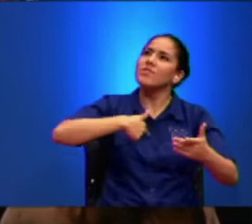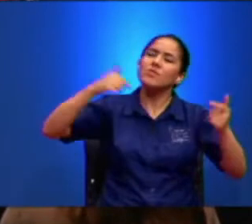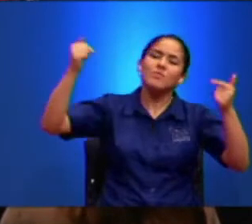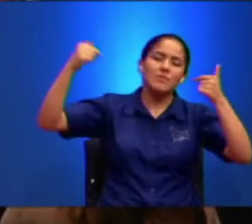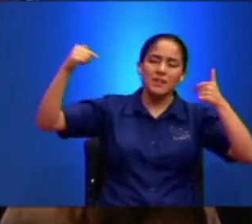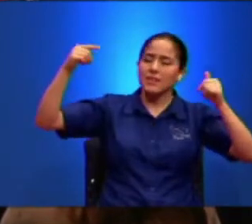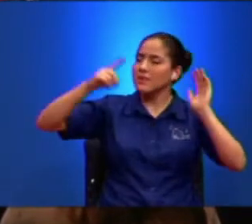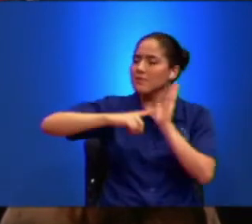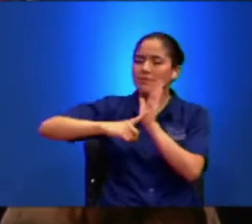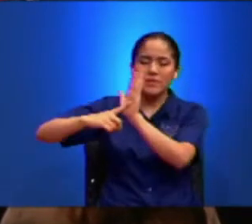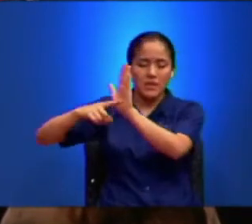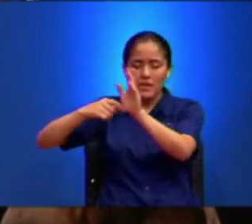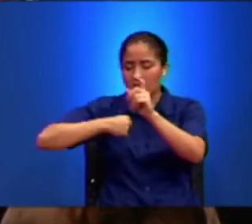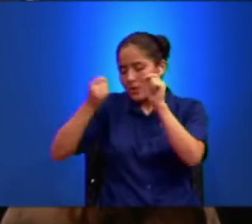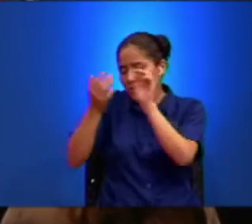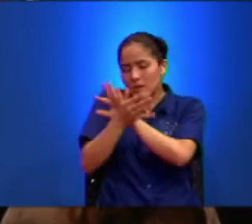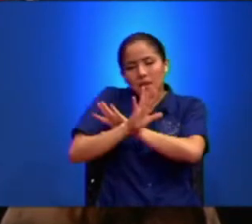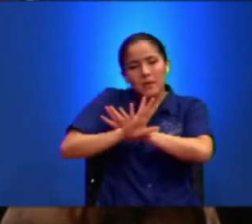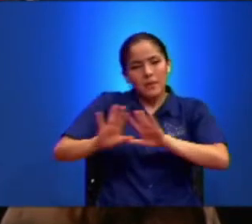Me Rindo